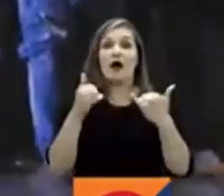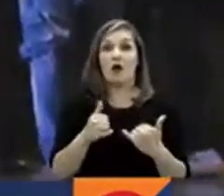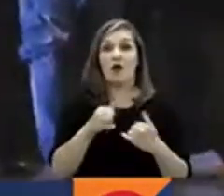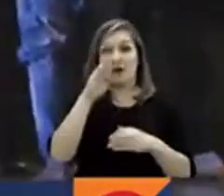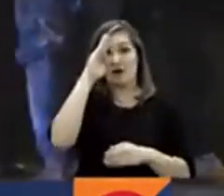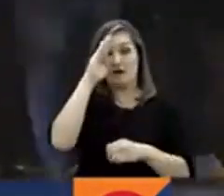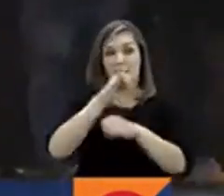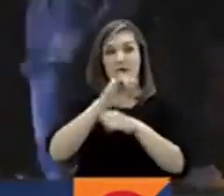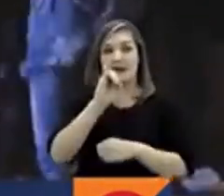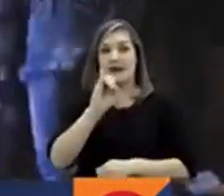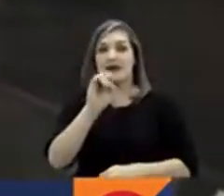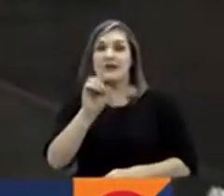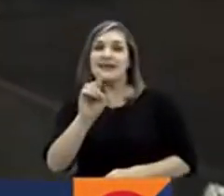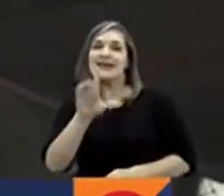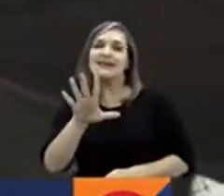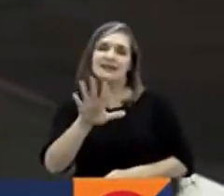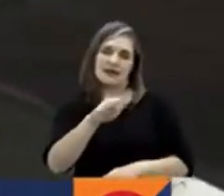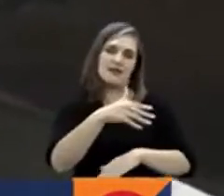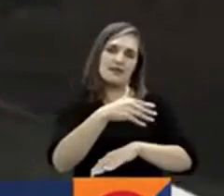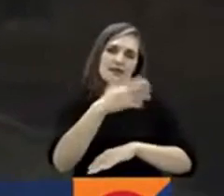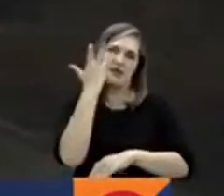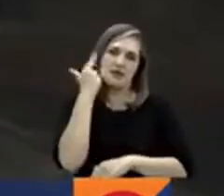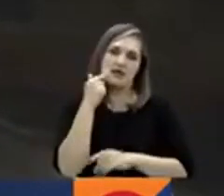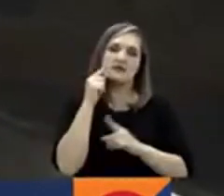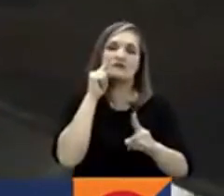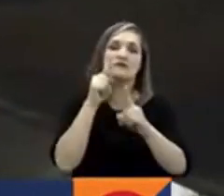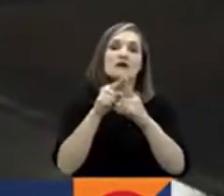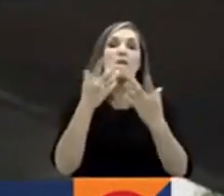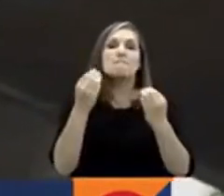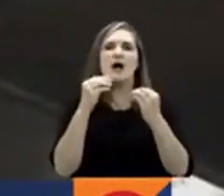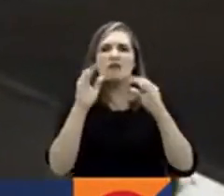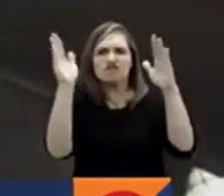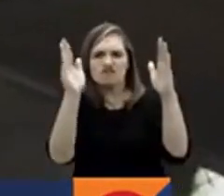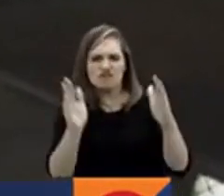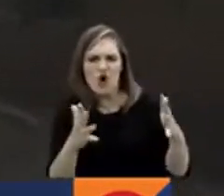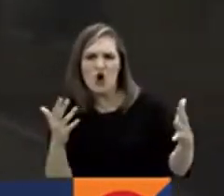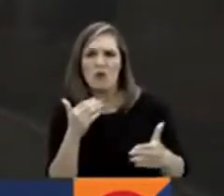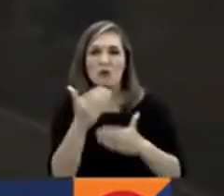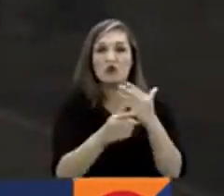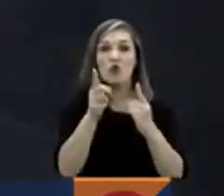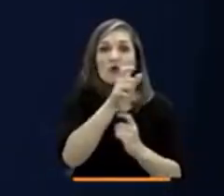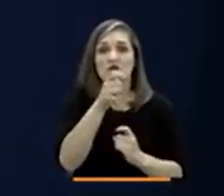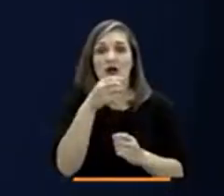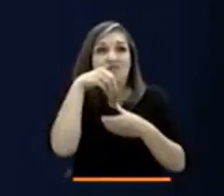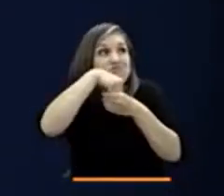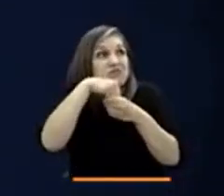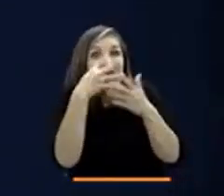modificar el protocolo de seguridad para los procedimientos de inspecciones tras las denuncias de malos tratos.